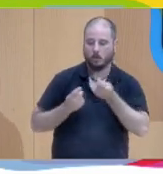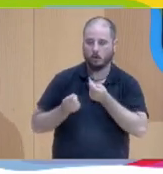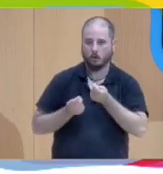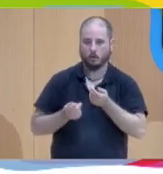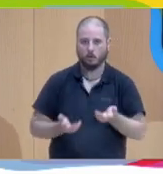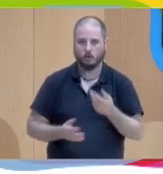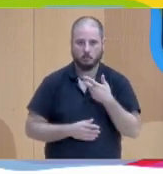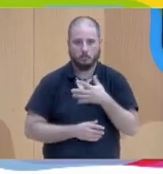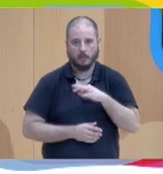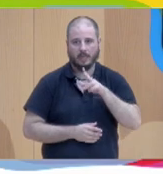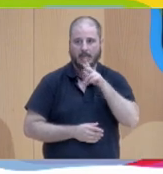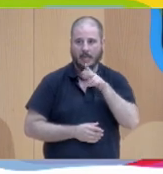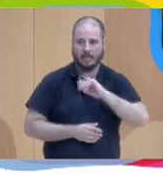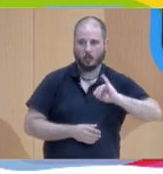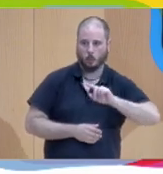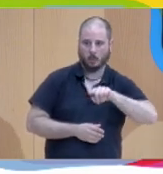Heike, con Yuka.